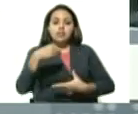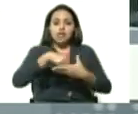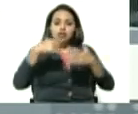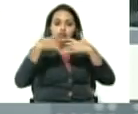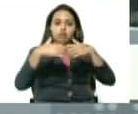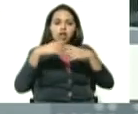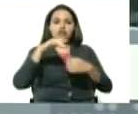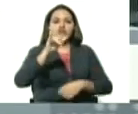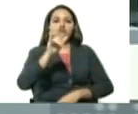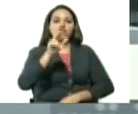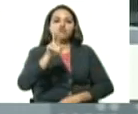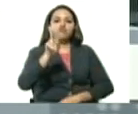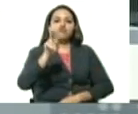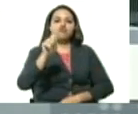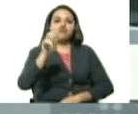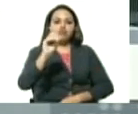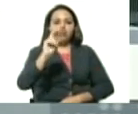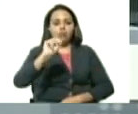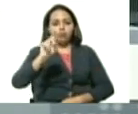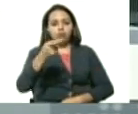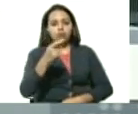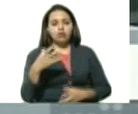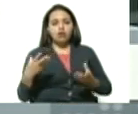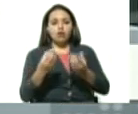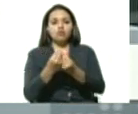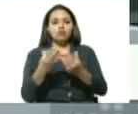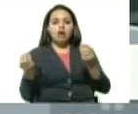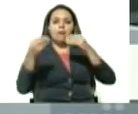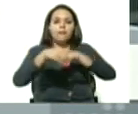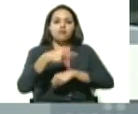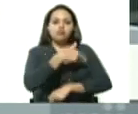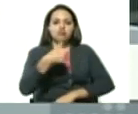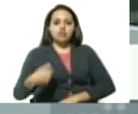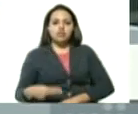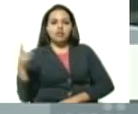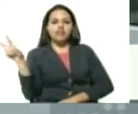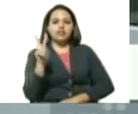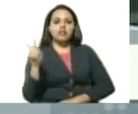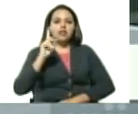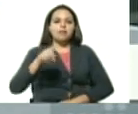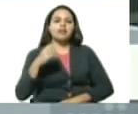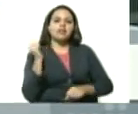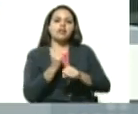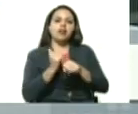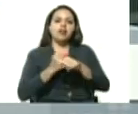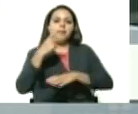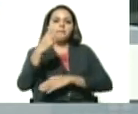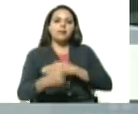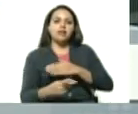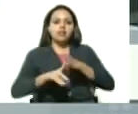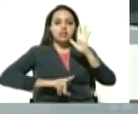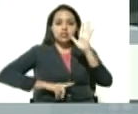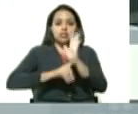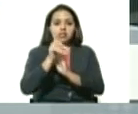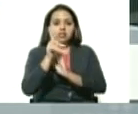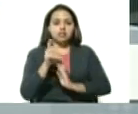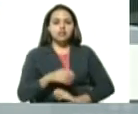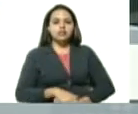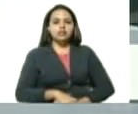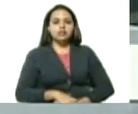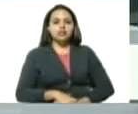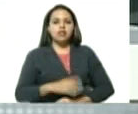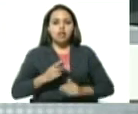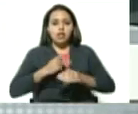a través del convenio China-Venezuela. Y estamos trabajando en el otro plan, el desarrollo de un